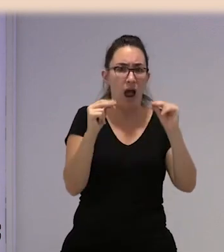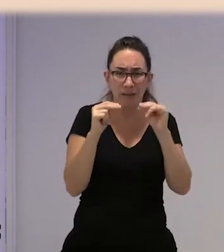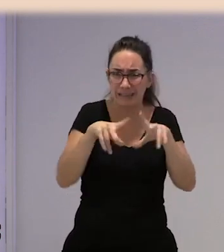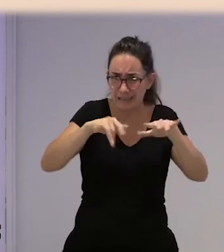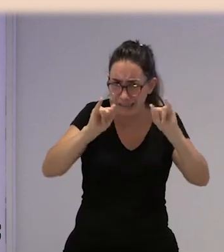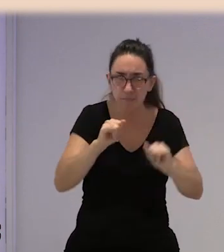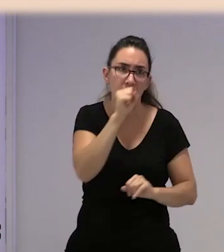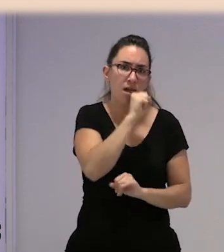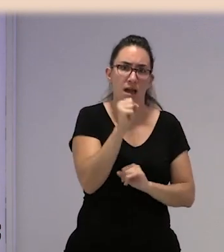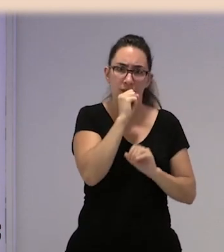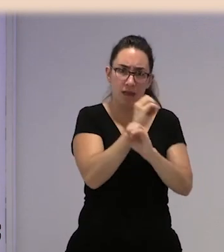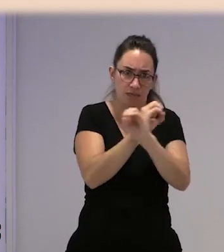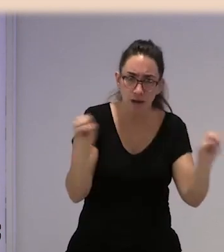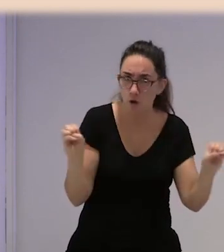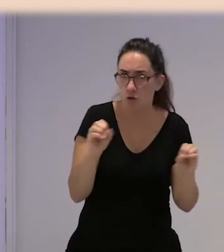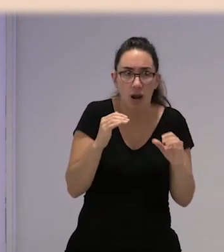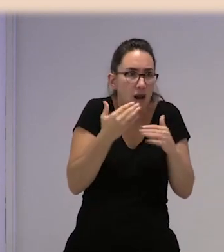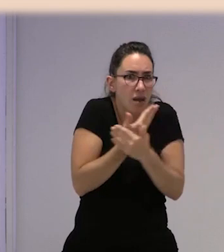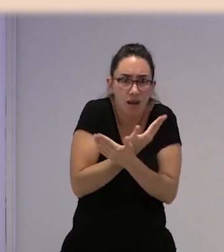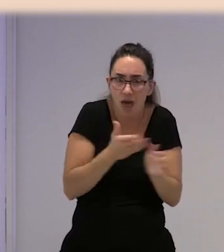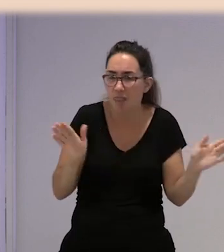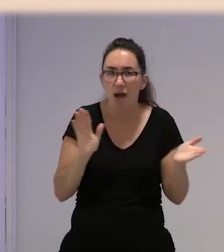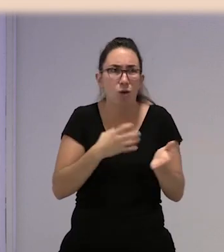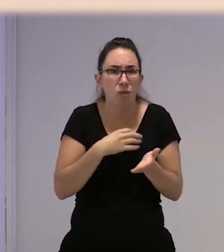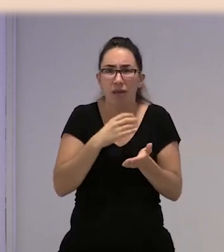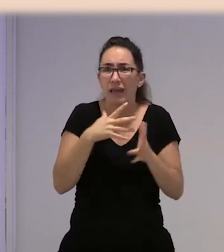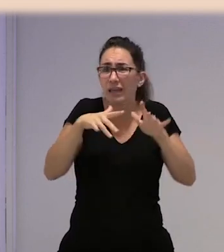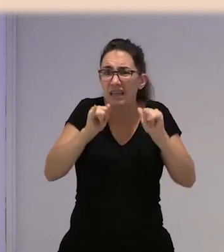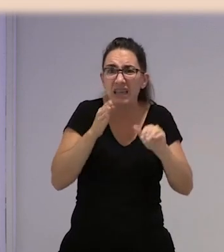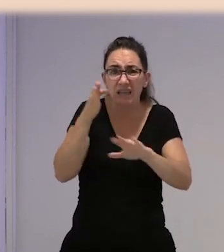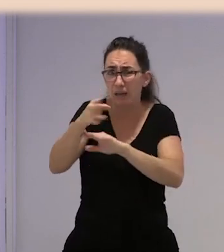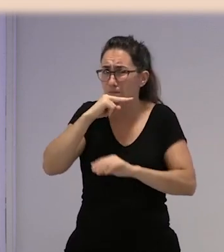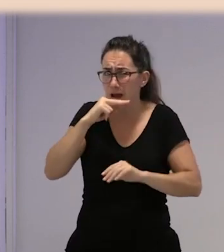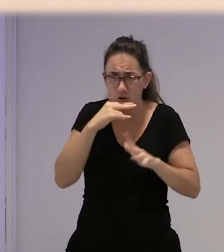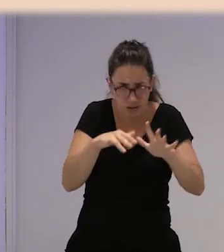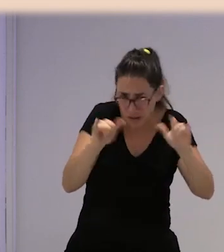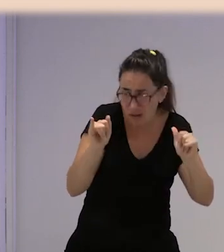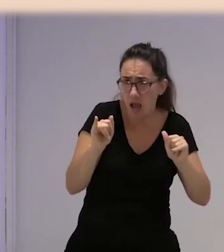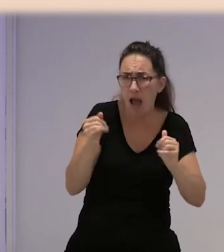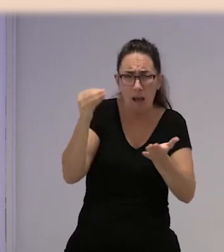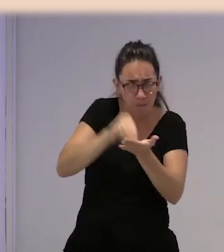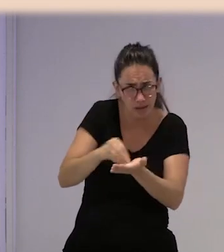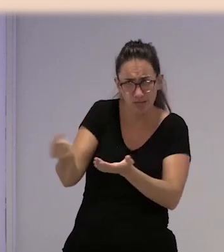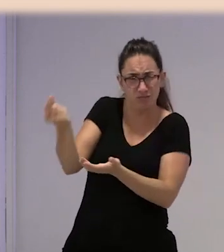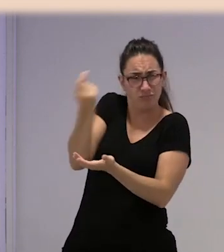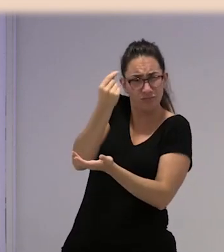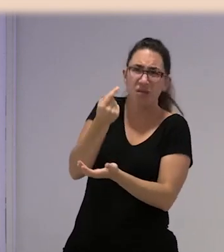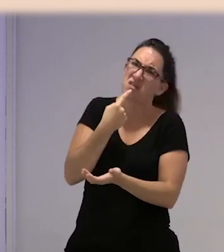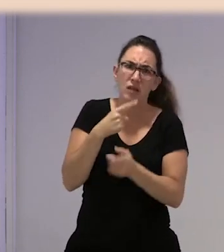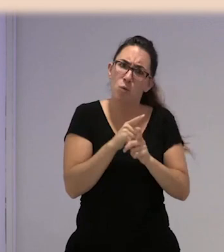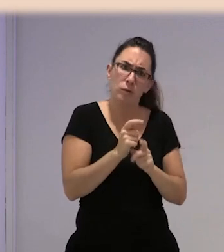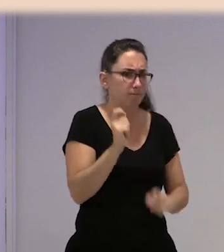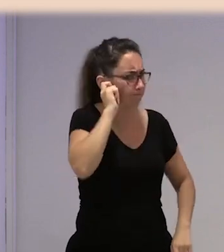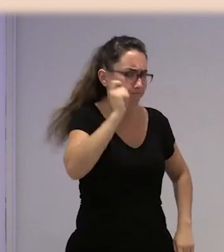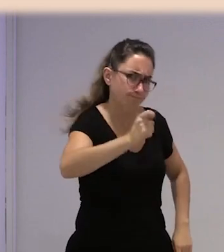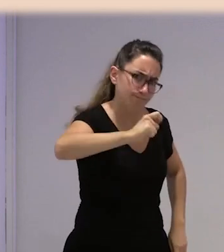cantar, no pueden hacer nada, absolutamente nada. No pueden ir al servicio siquiera. Y encima viene a decirte que hay que ponerle un tirón